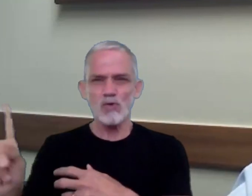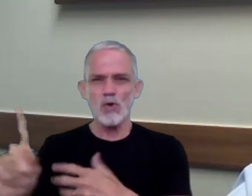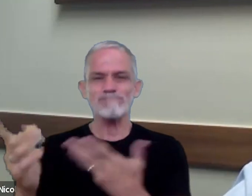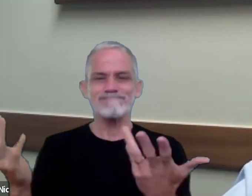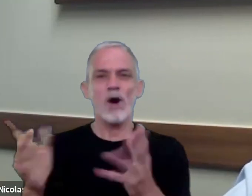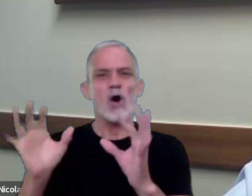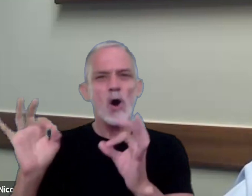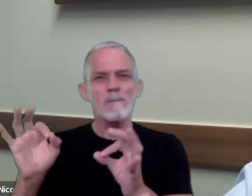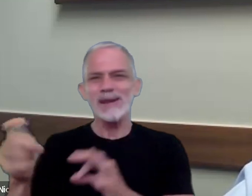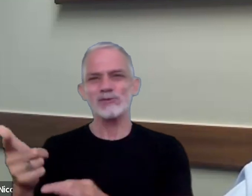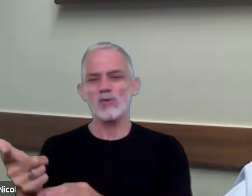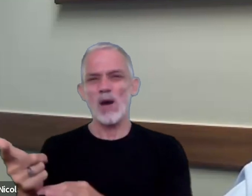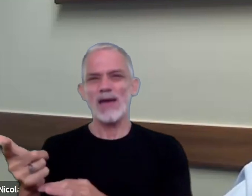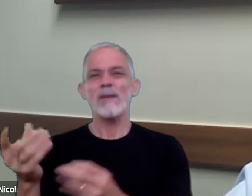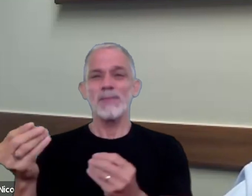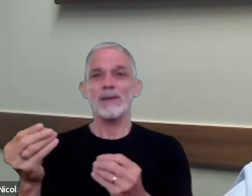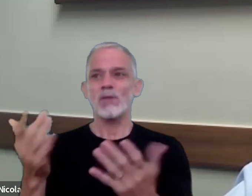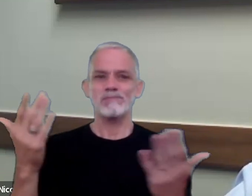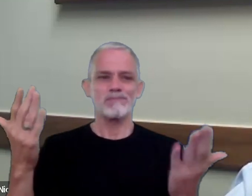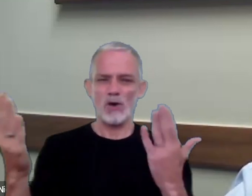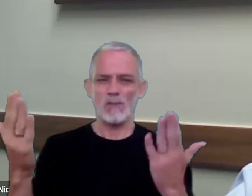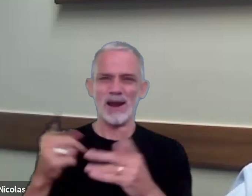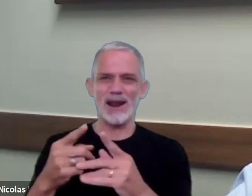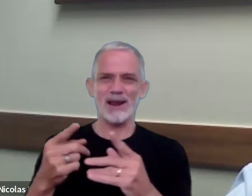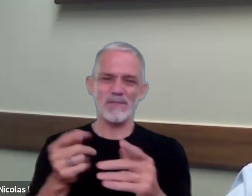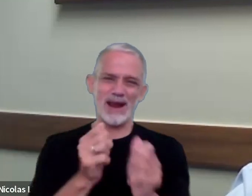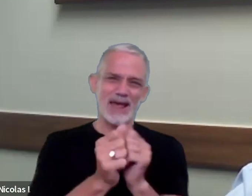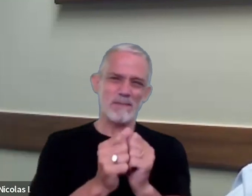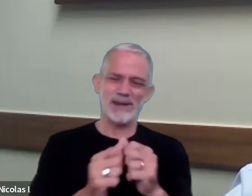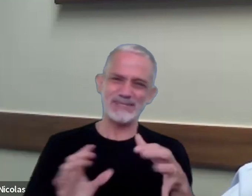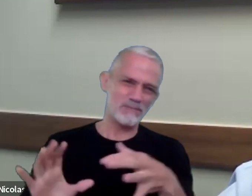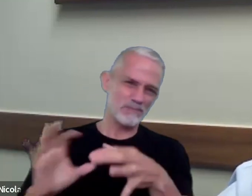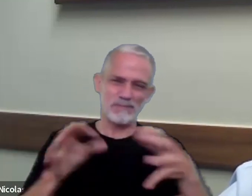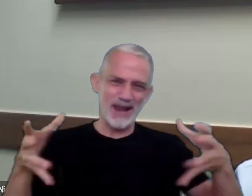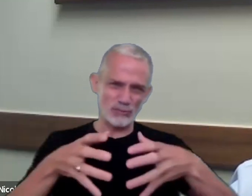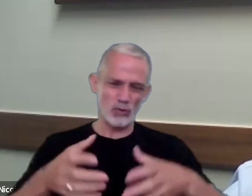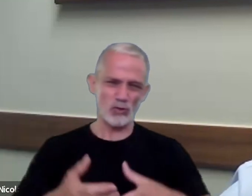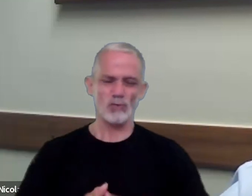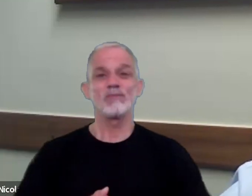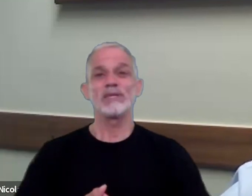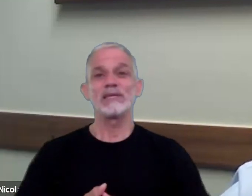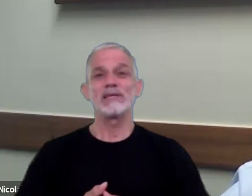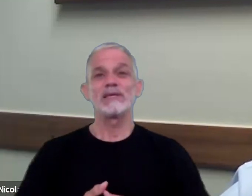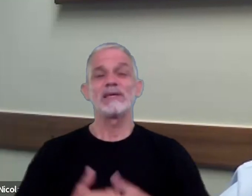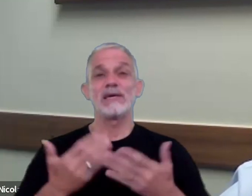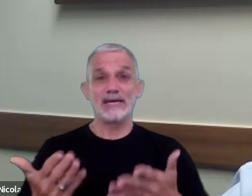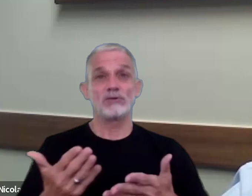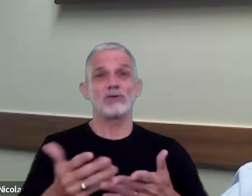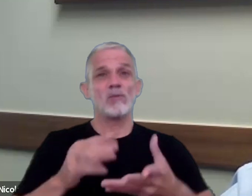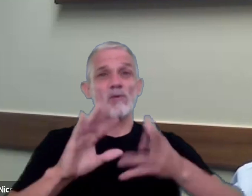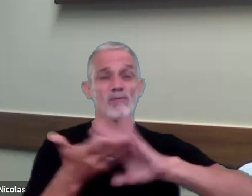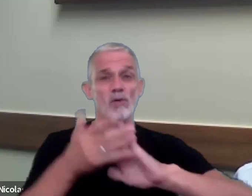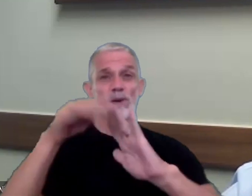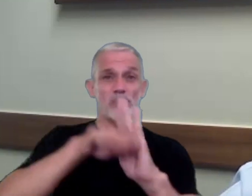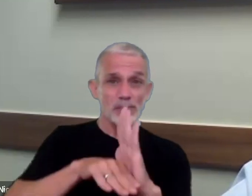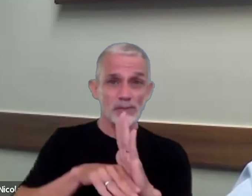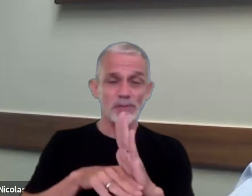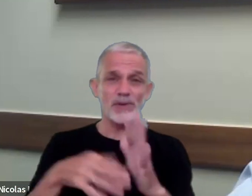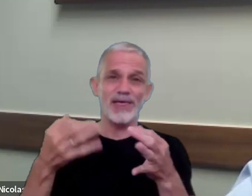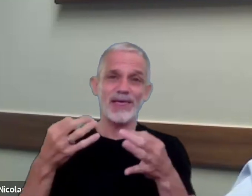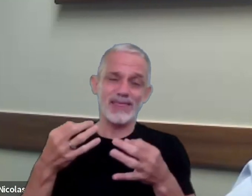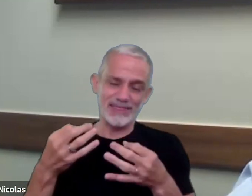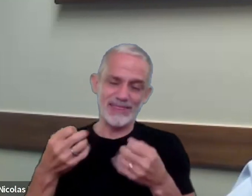integridad para el conjunto de las compañías entonces como metodología se